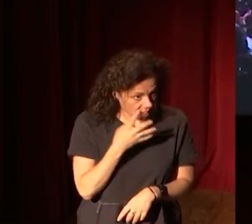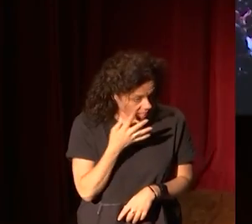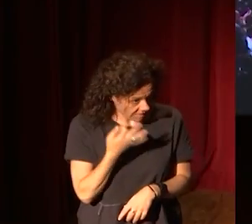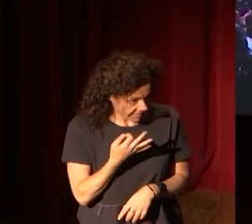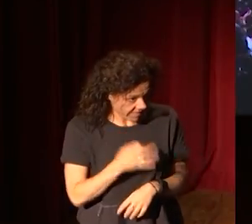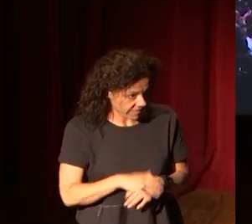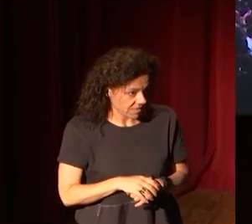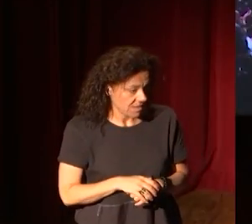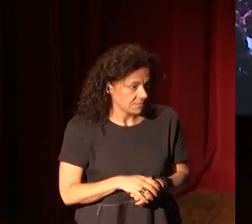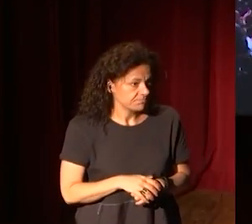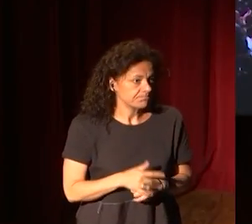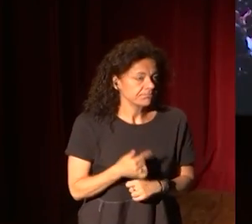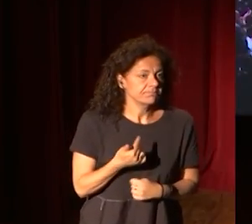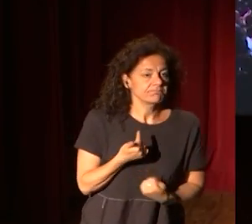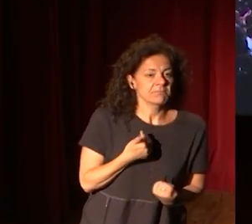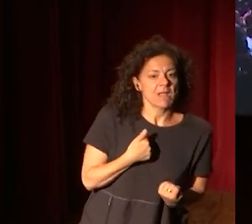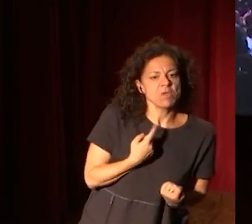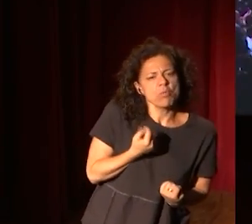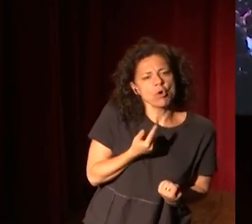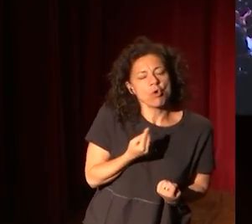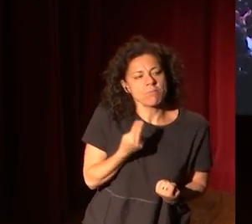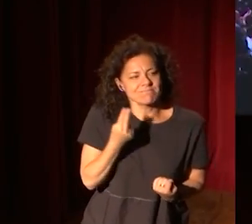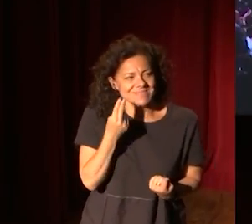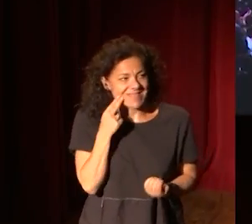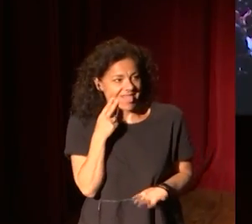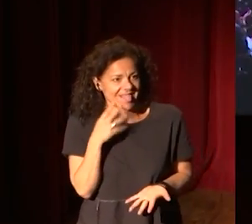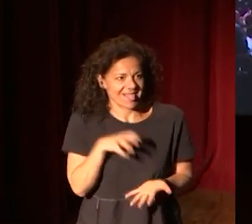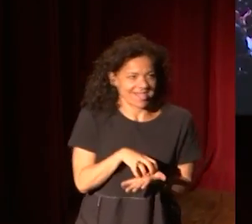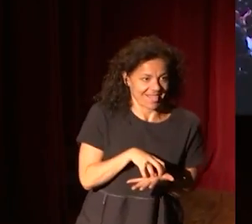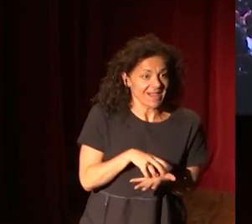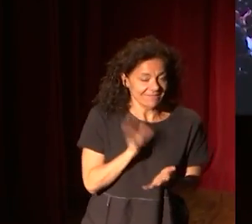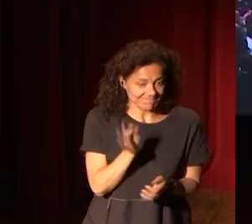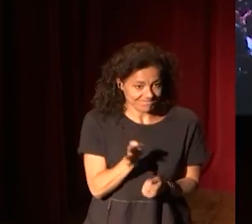Me da un poquito de temor y temblor, esto, sí.